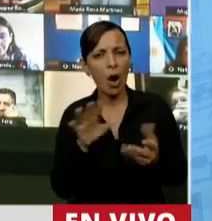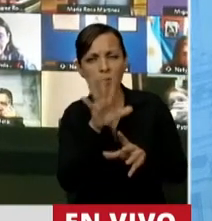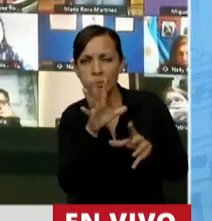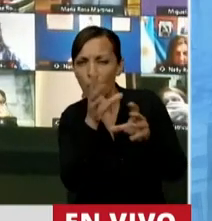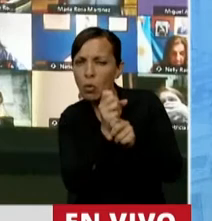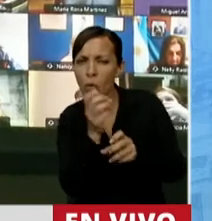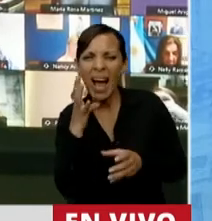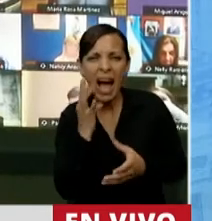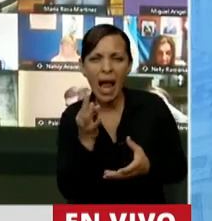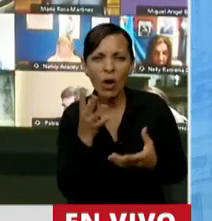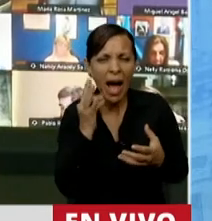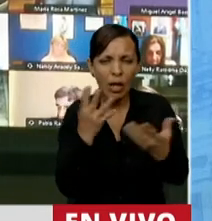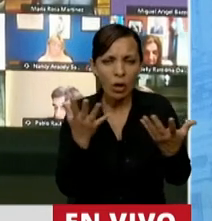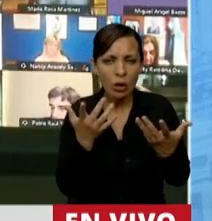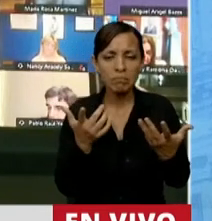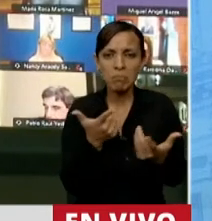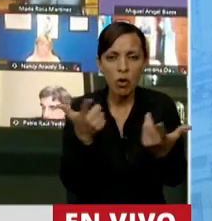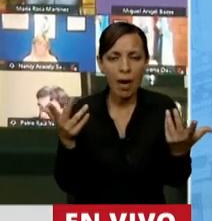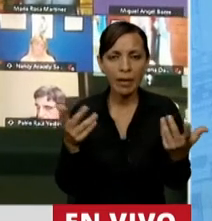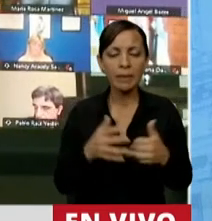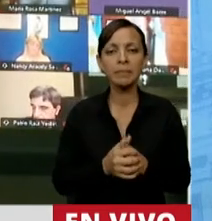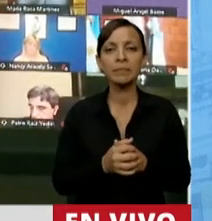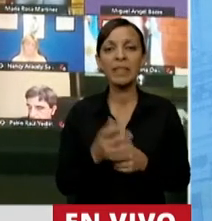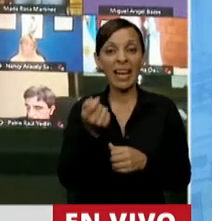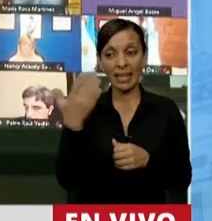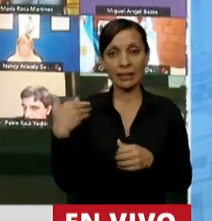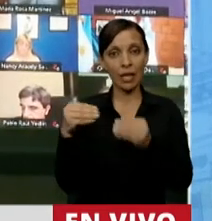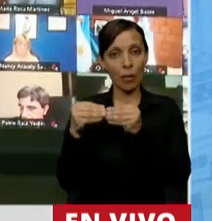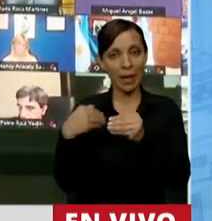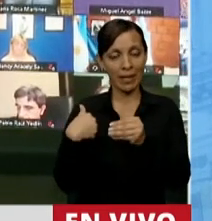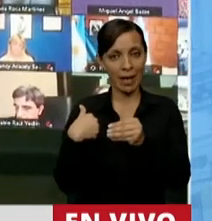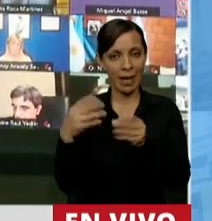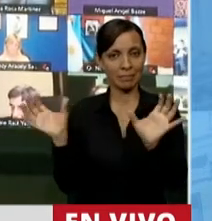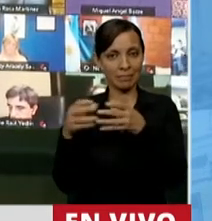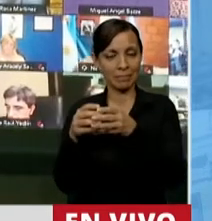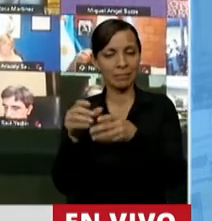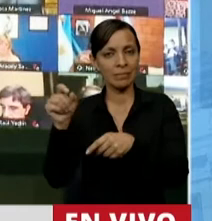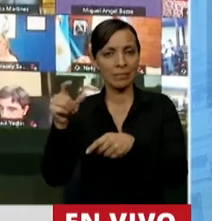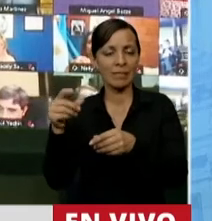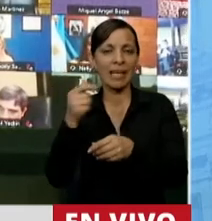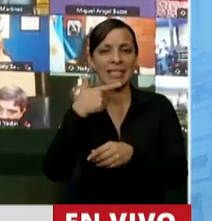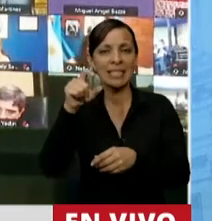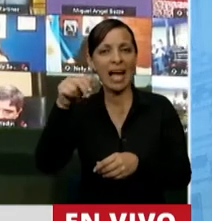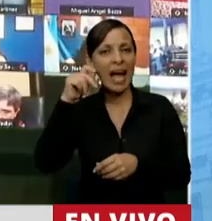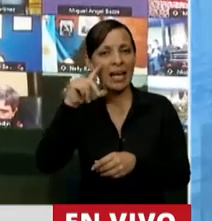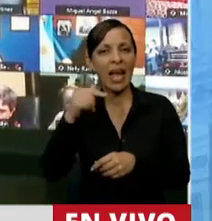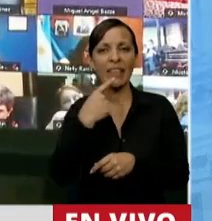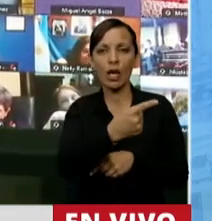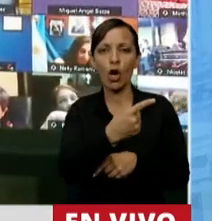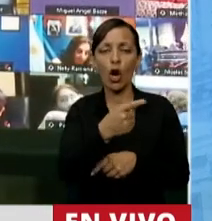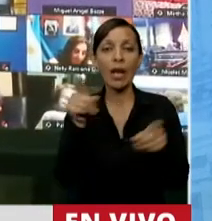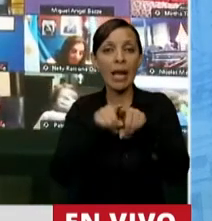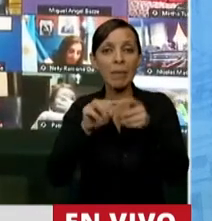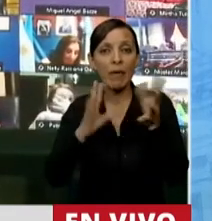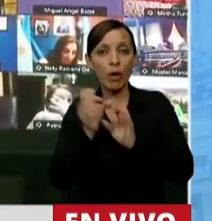siquiera una señal de austeridad. Recién mi compañera de bloque, la diputada Escalia, mencionaba el camino que eligió